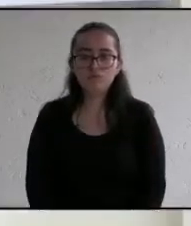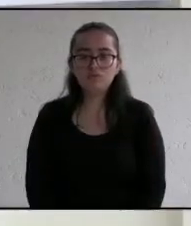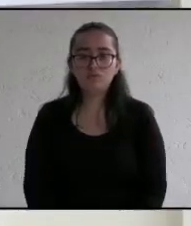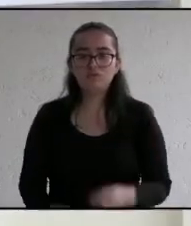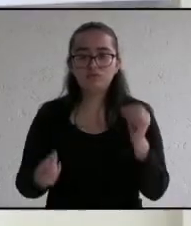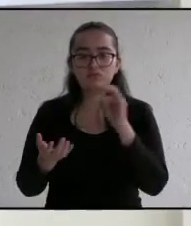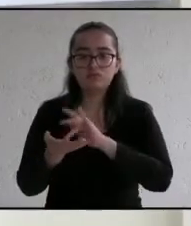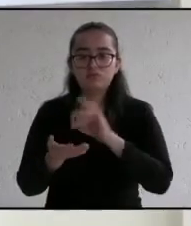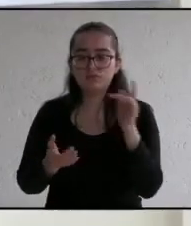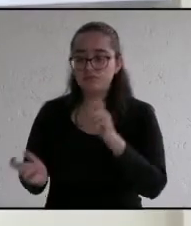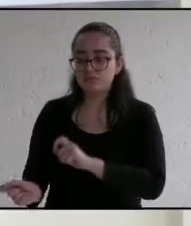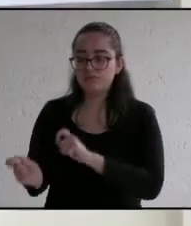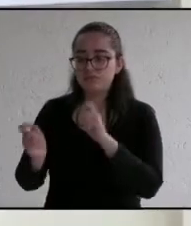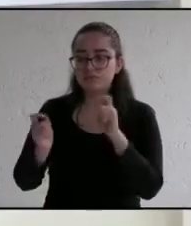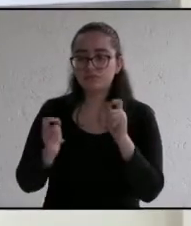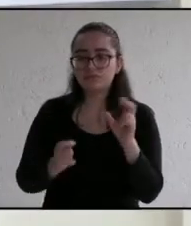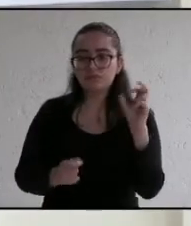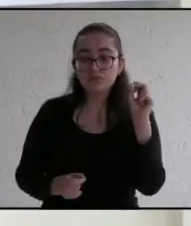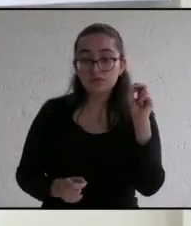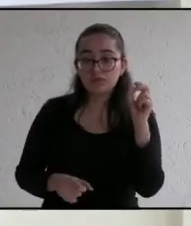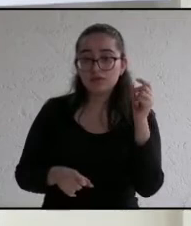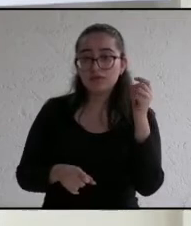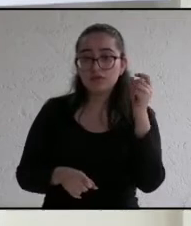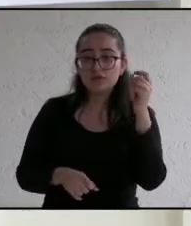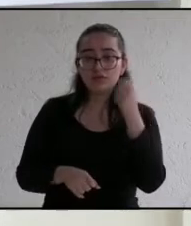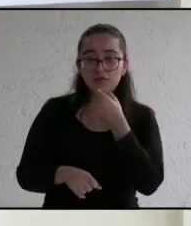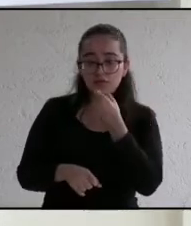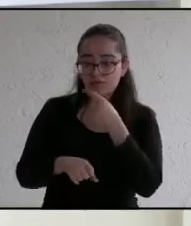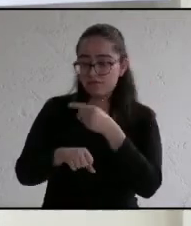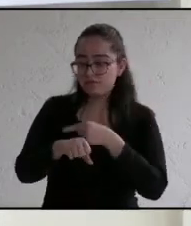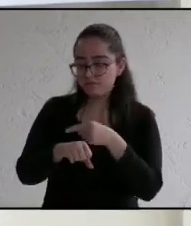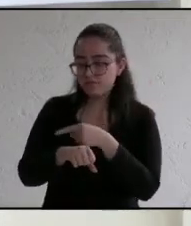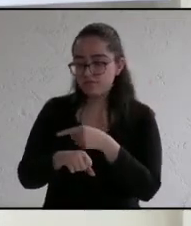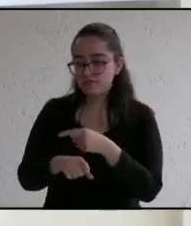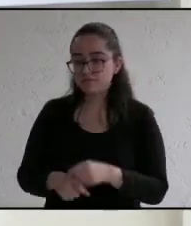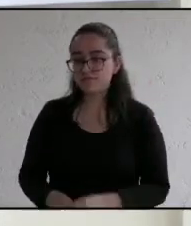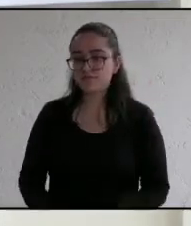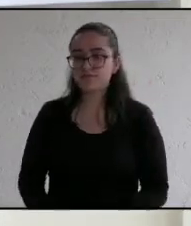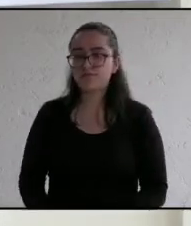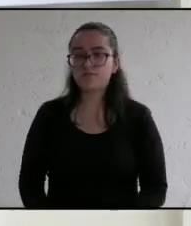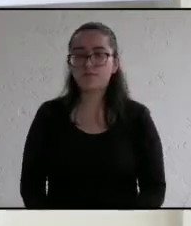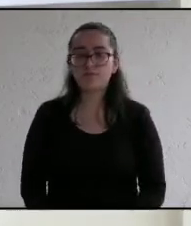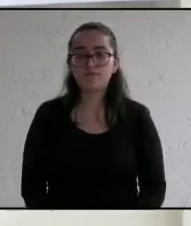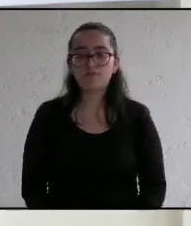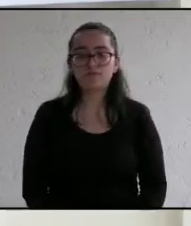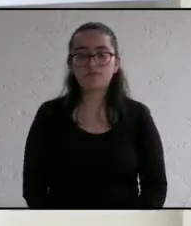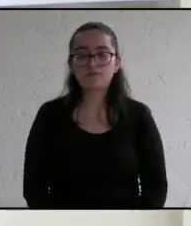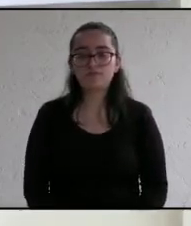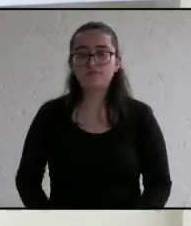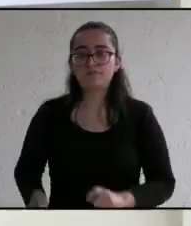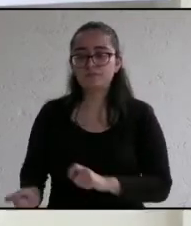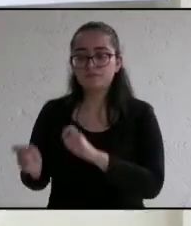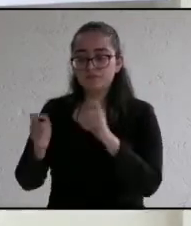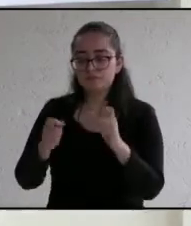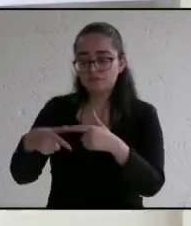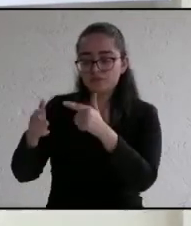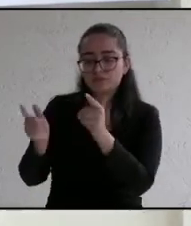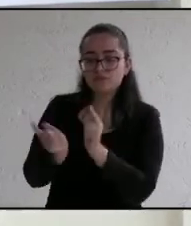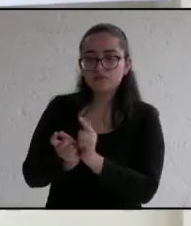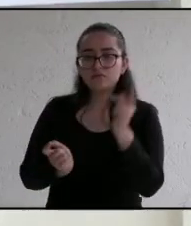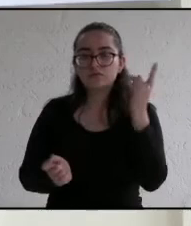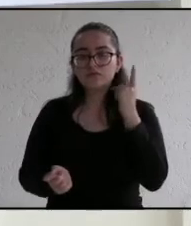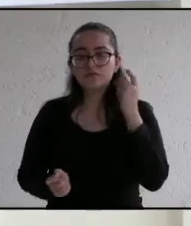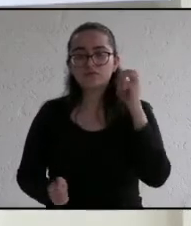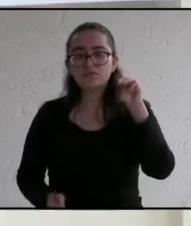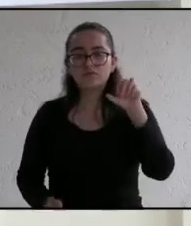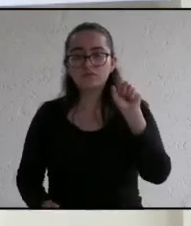Muchísimas gracias candidato les recuerdo que son 30 segundos en este segundo segmento de contrarréplicas le toca el turno a la candidata de